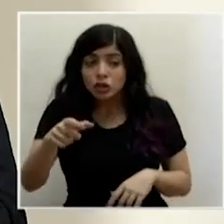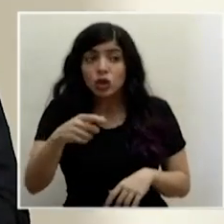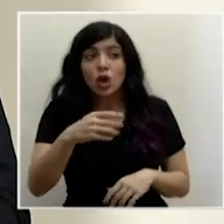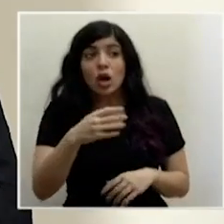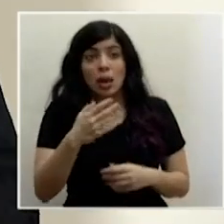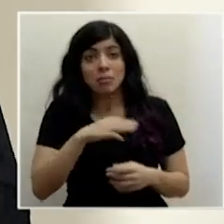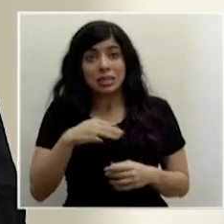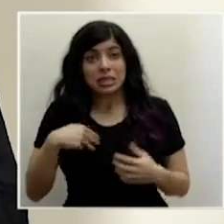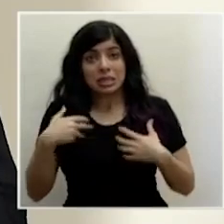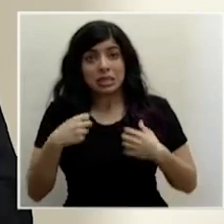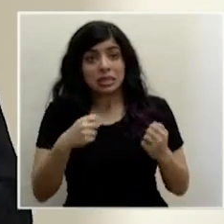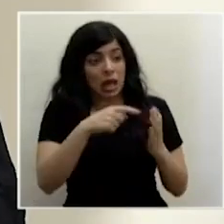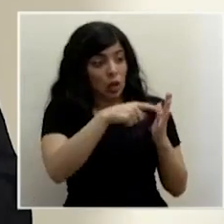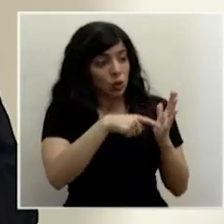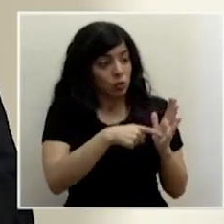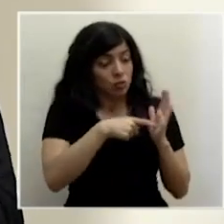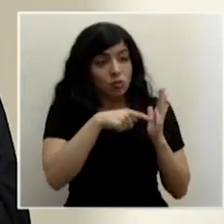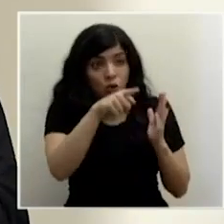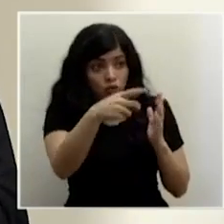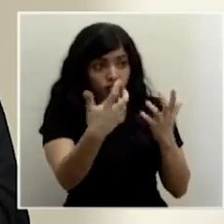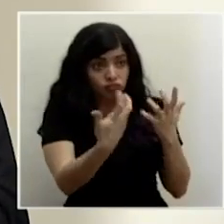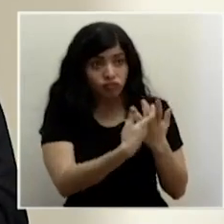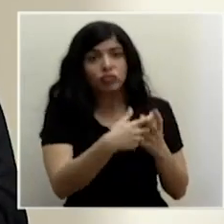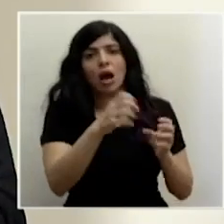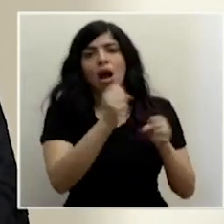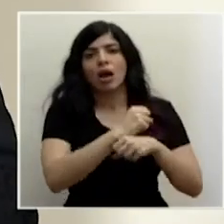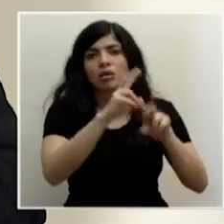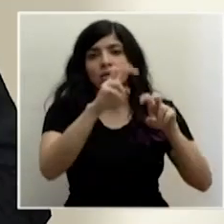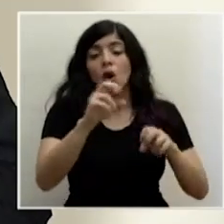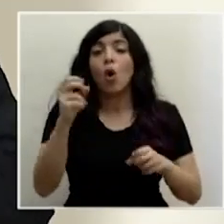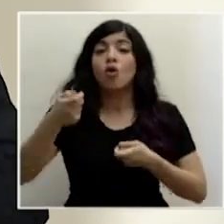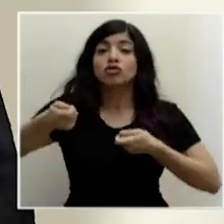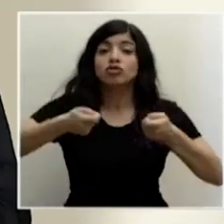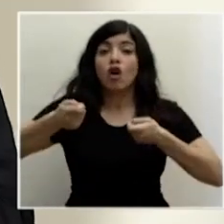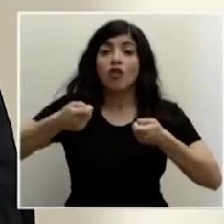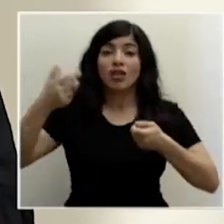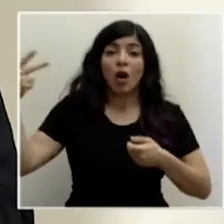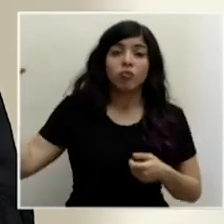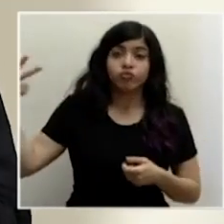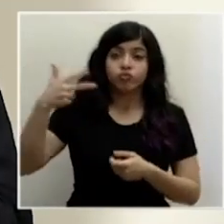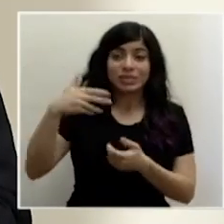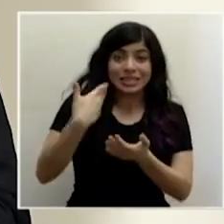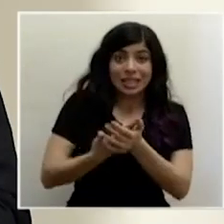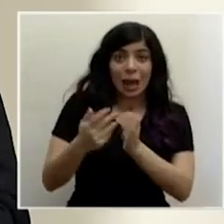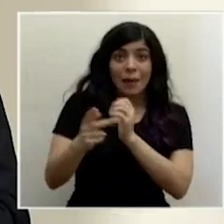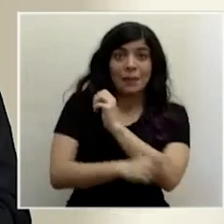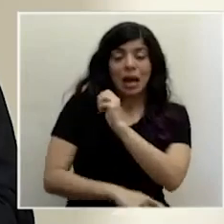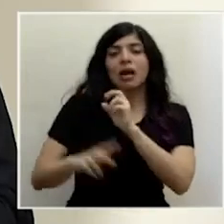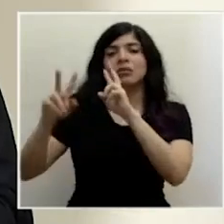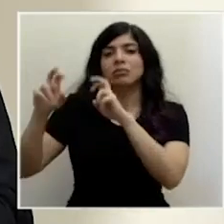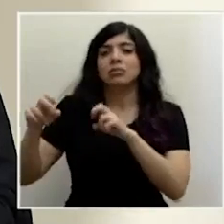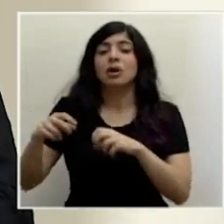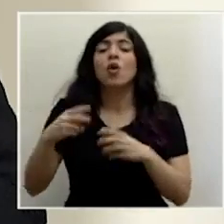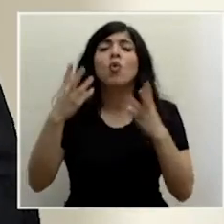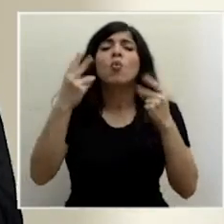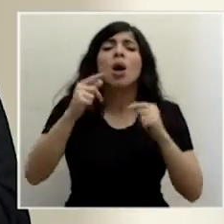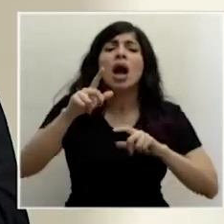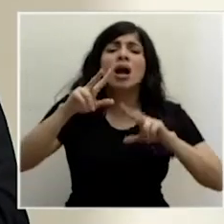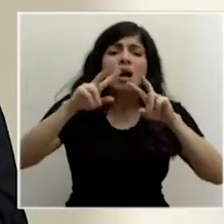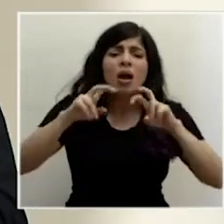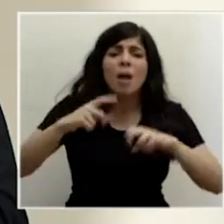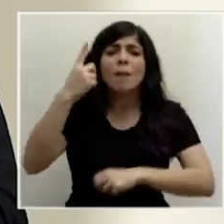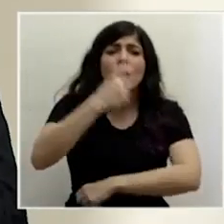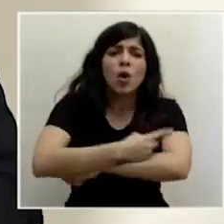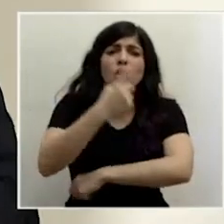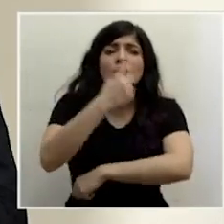Ministerio de Salud y también a todo transportista que entra al país. La cantidad de pruebas que se realizan depende de la cantidad de transportistas que están